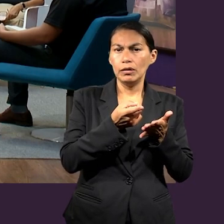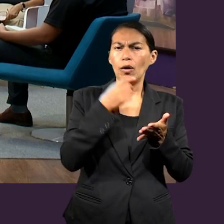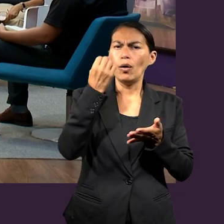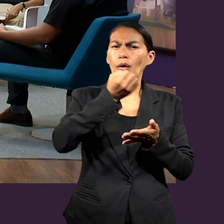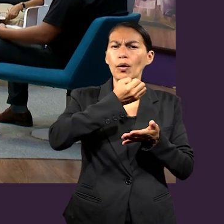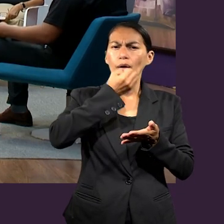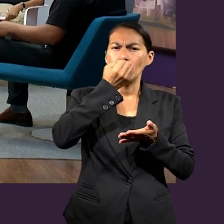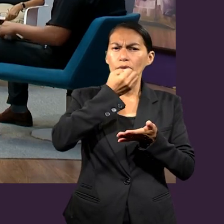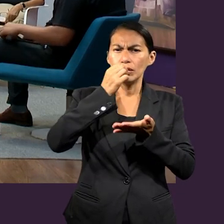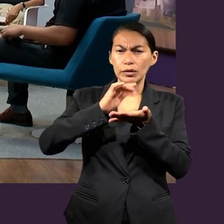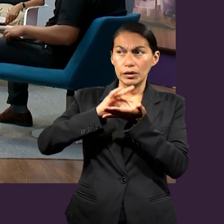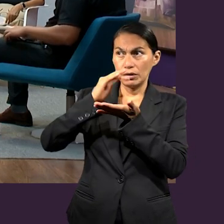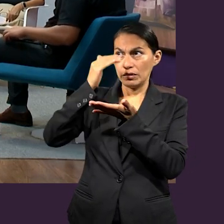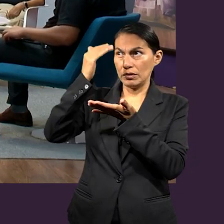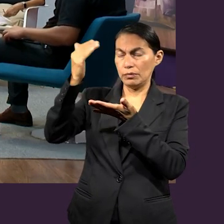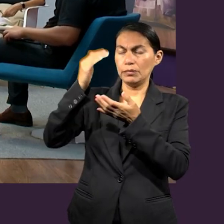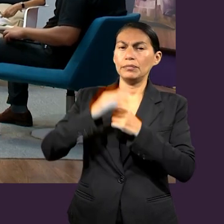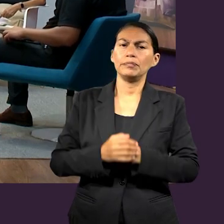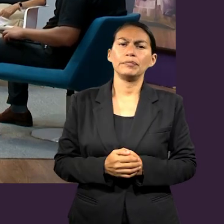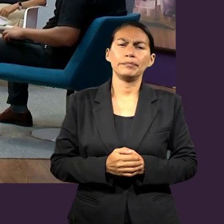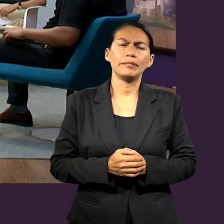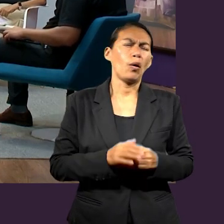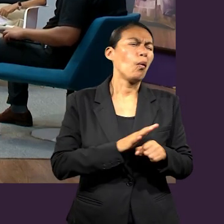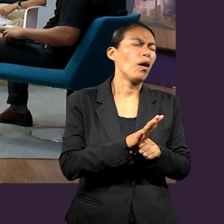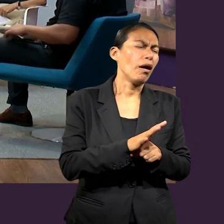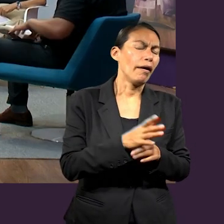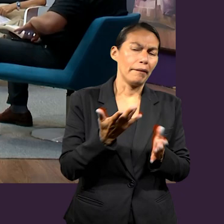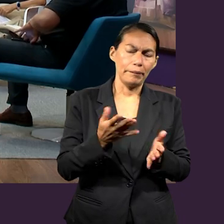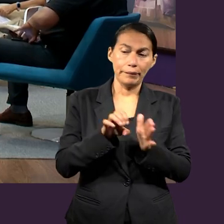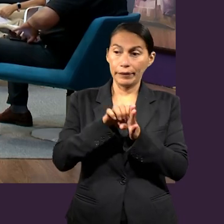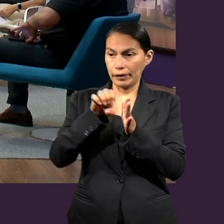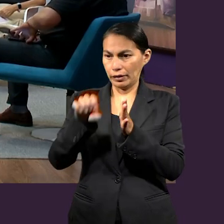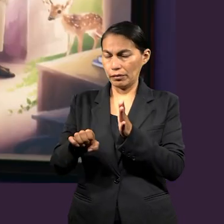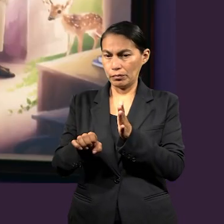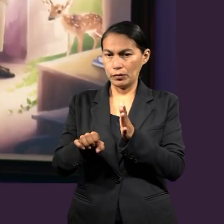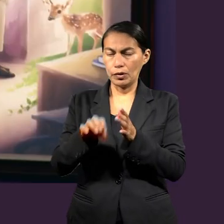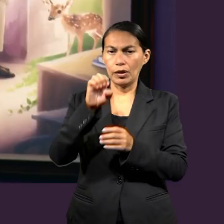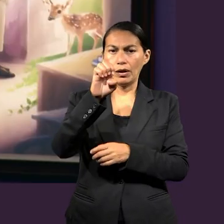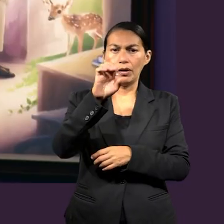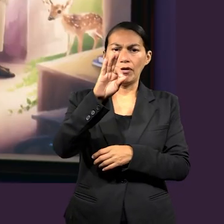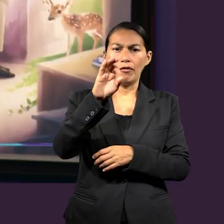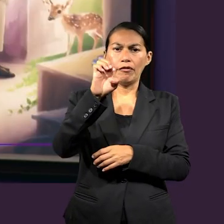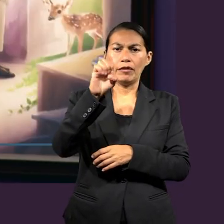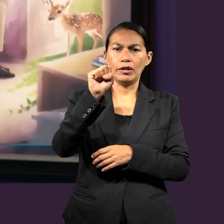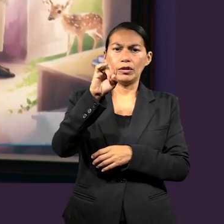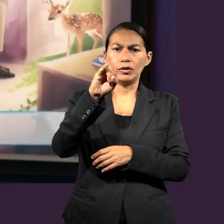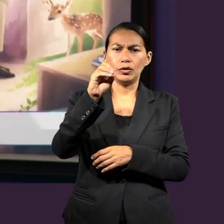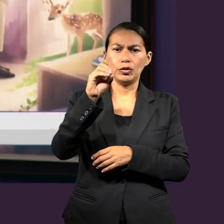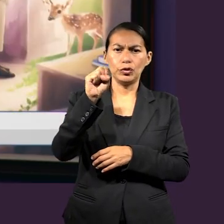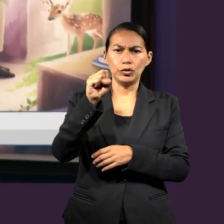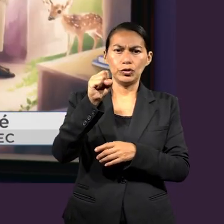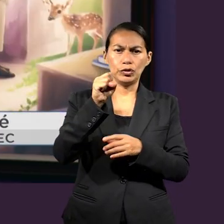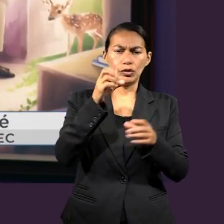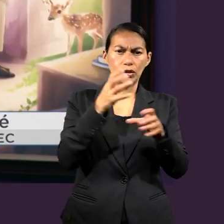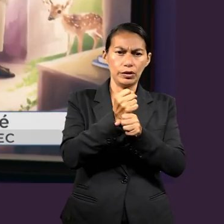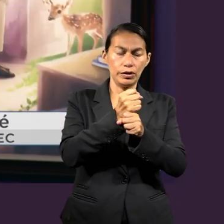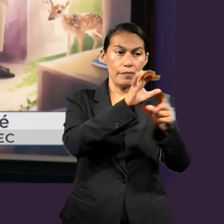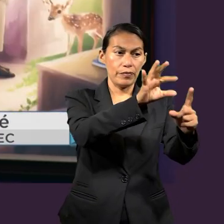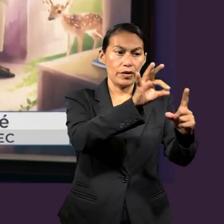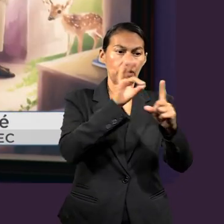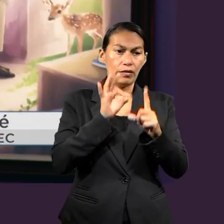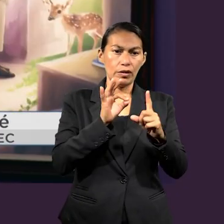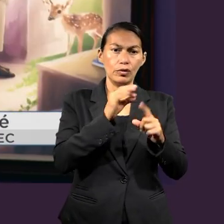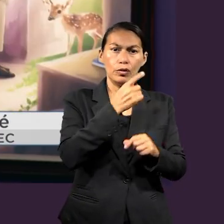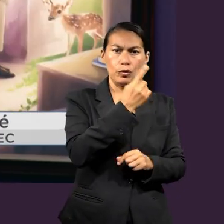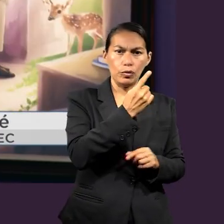de agradecimiento en la lesión de esta semana? Por ejemplo, en Efesios, por ejemplo, el pasaje que nos tocaba de